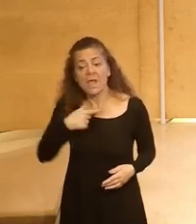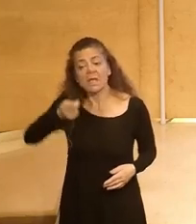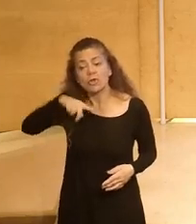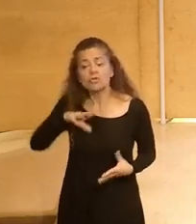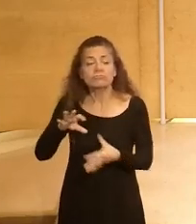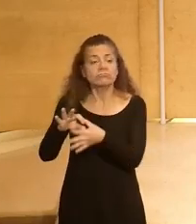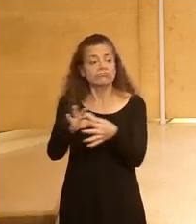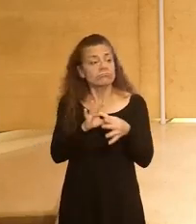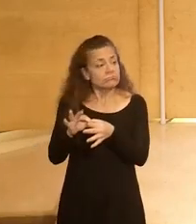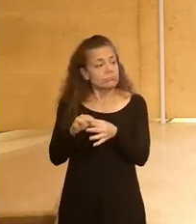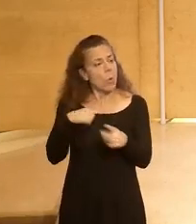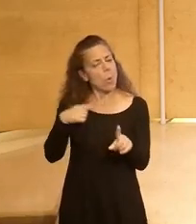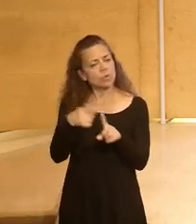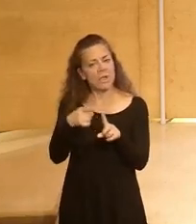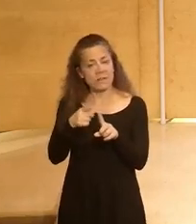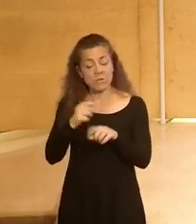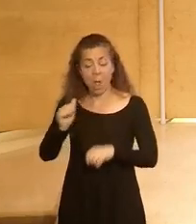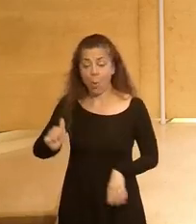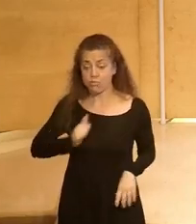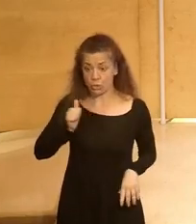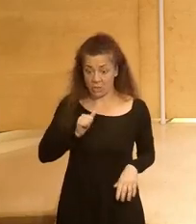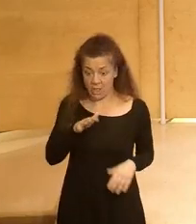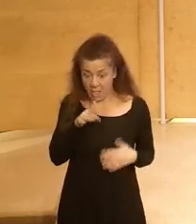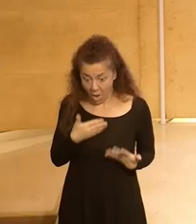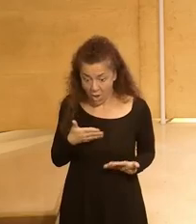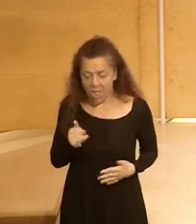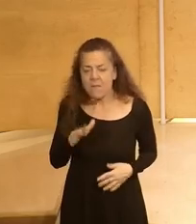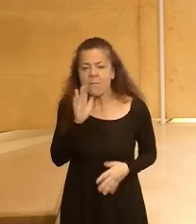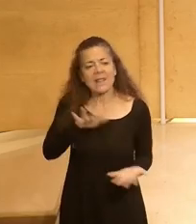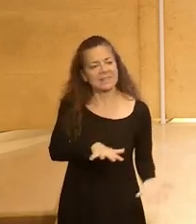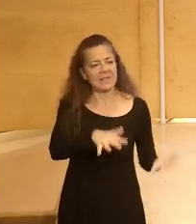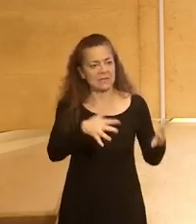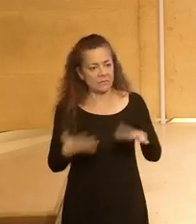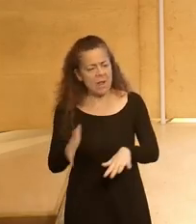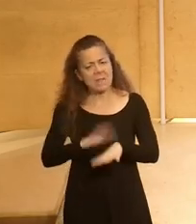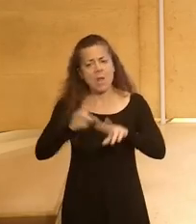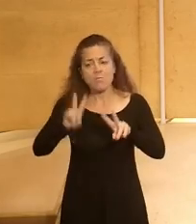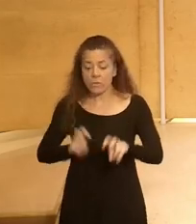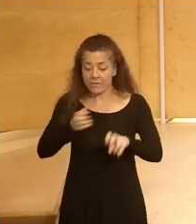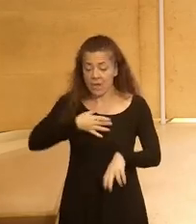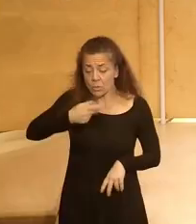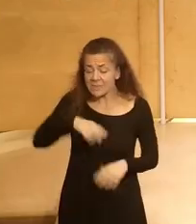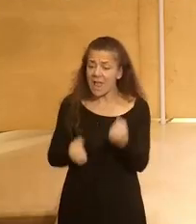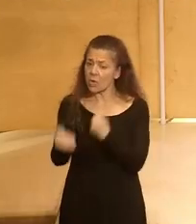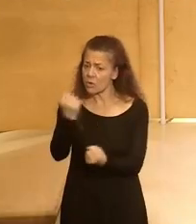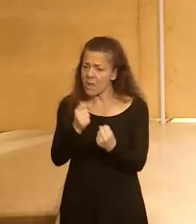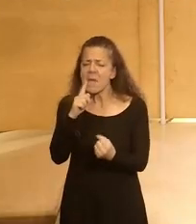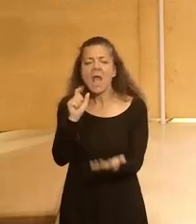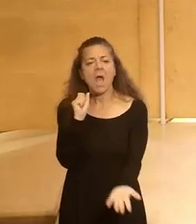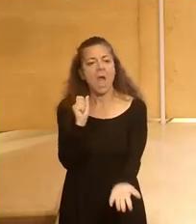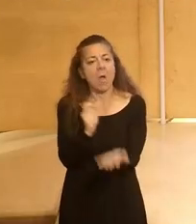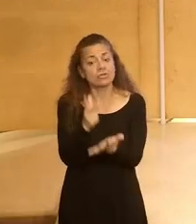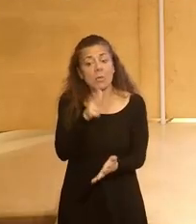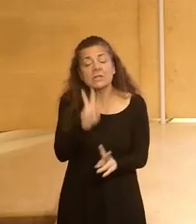un poco todos los que utilicemos la oportunidad que se nos presenta ahora para transformar para modernizar nuestra economía y para apostar por